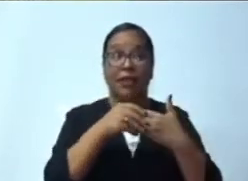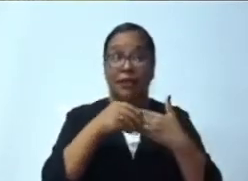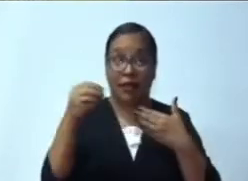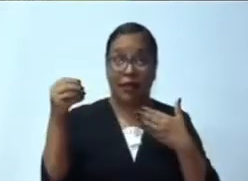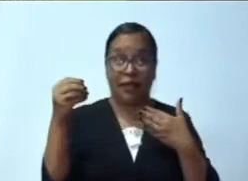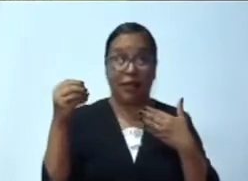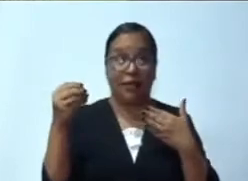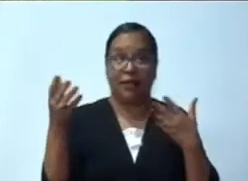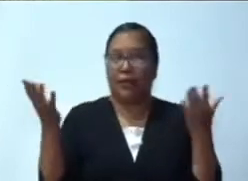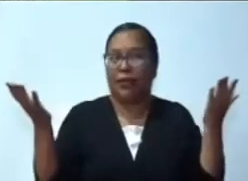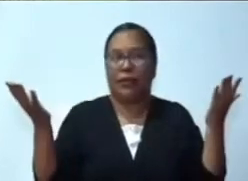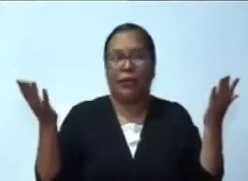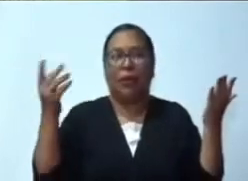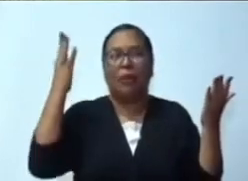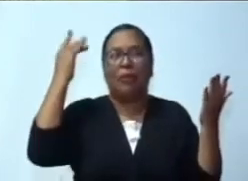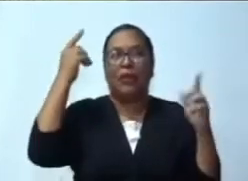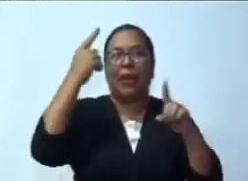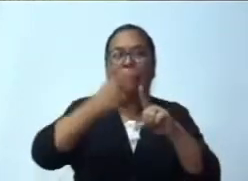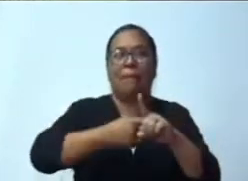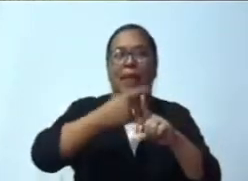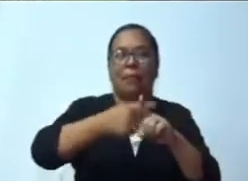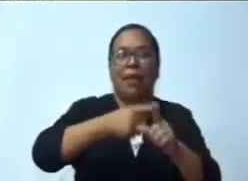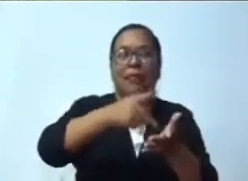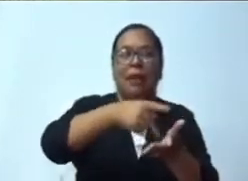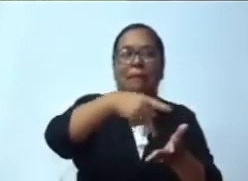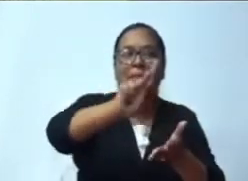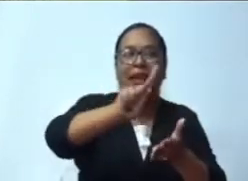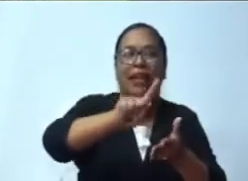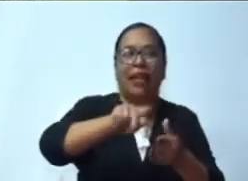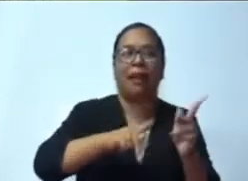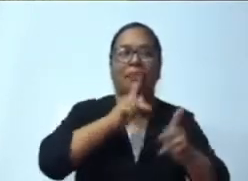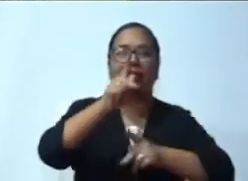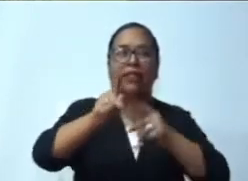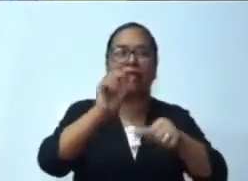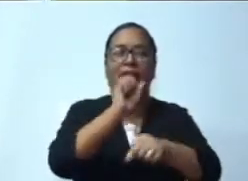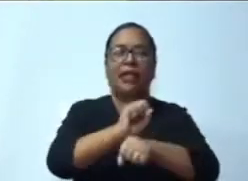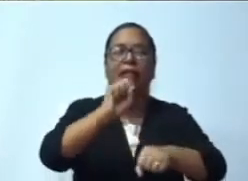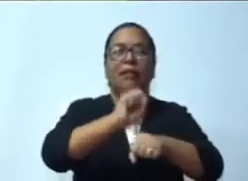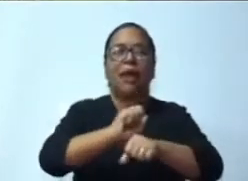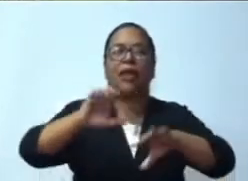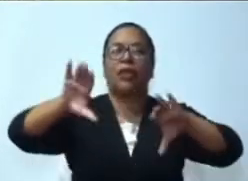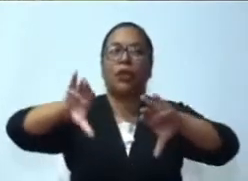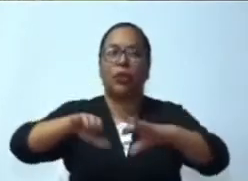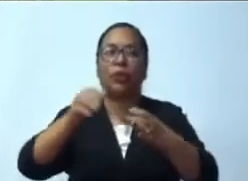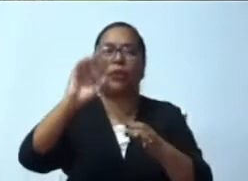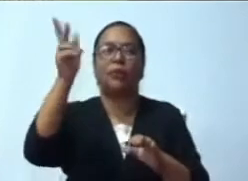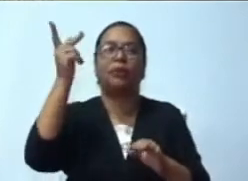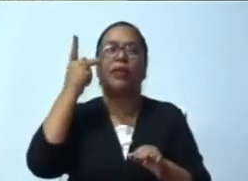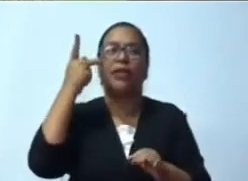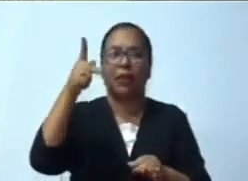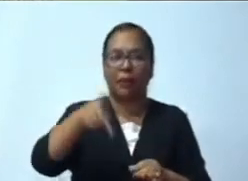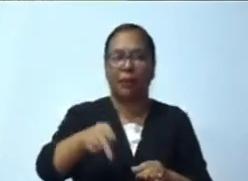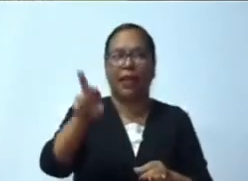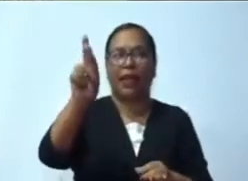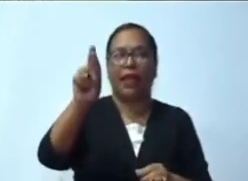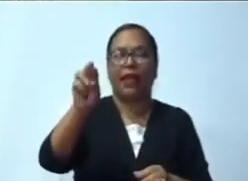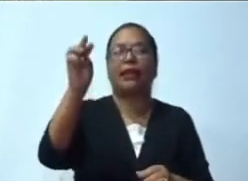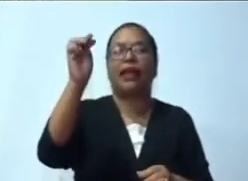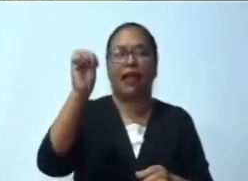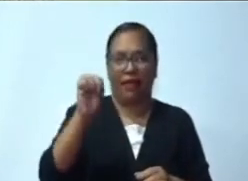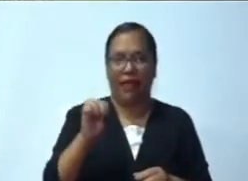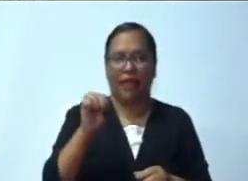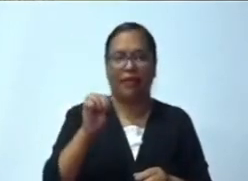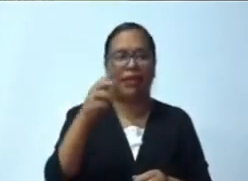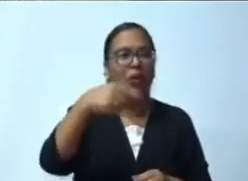para que se vaya a la nómina, porque en definitiva no vamos a tener ningún resultado. Dejen de estar diciéndole